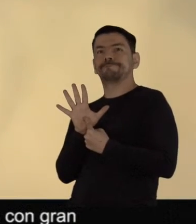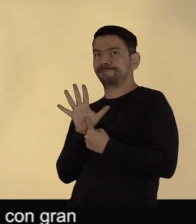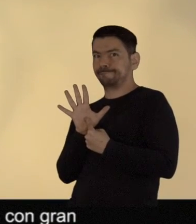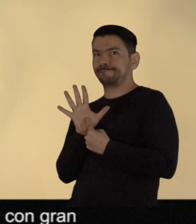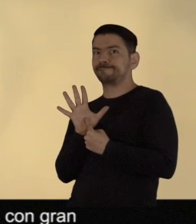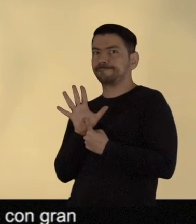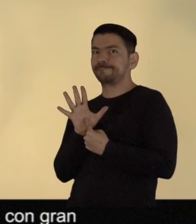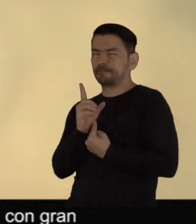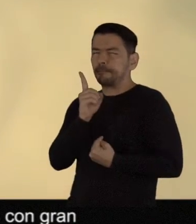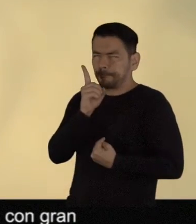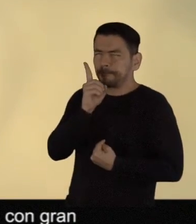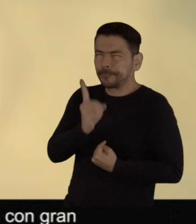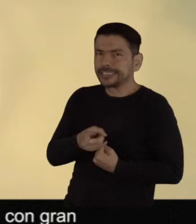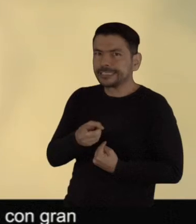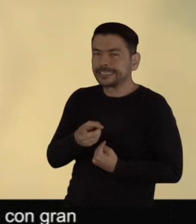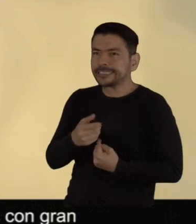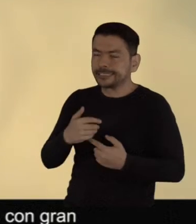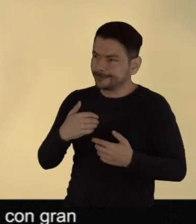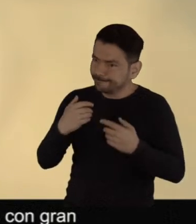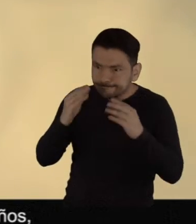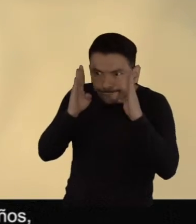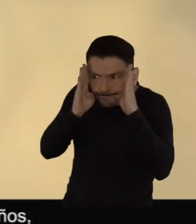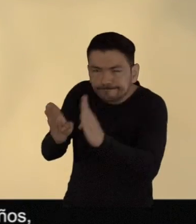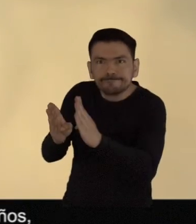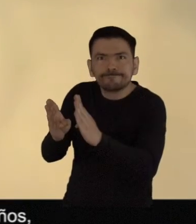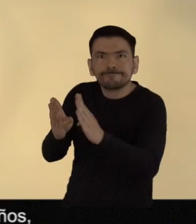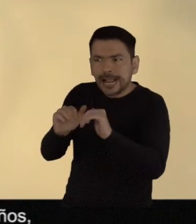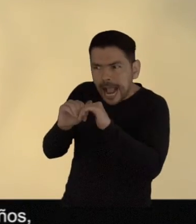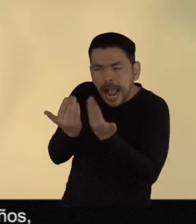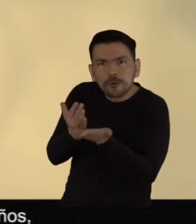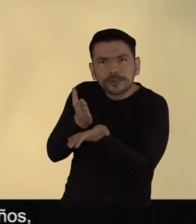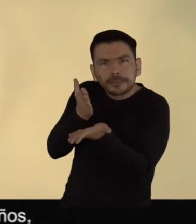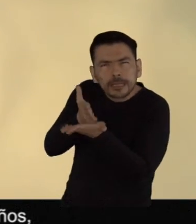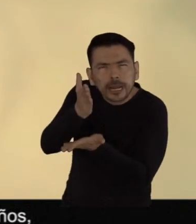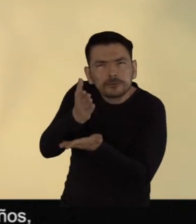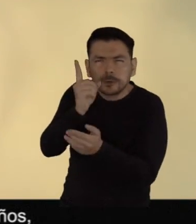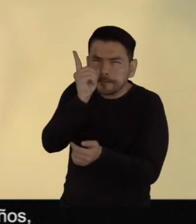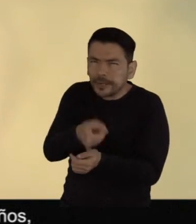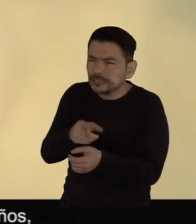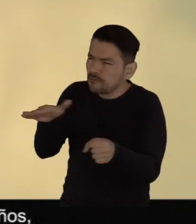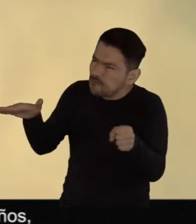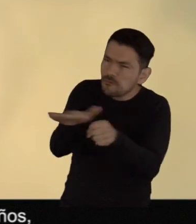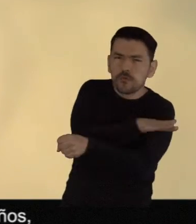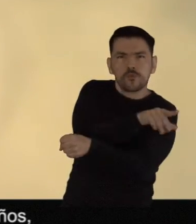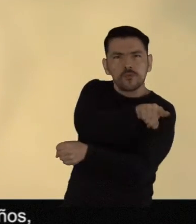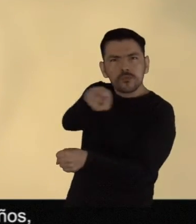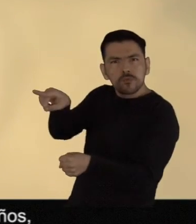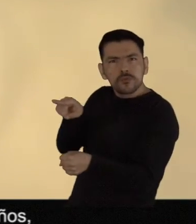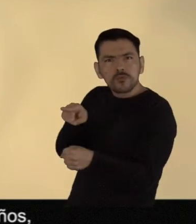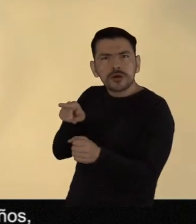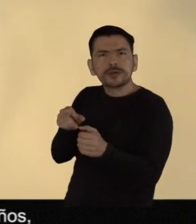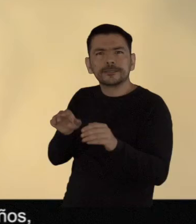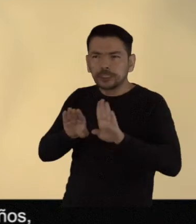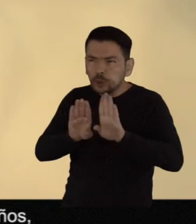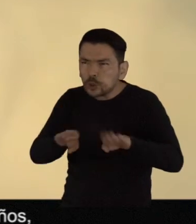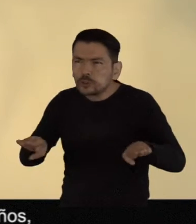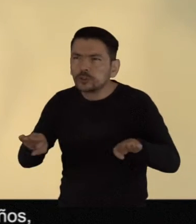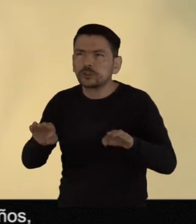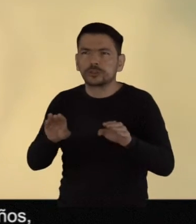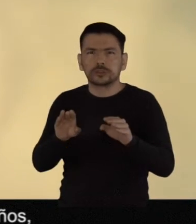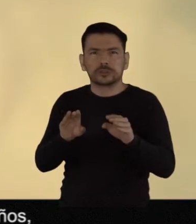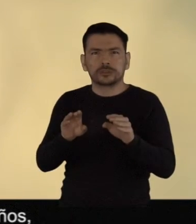preocupación, urgente necesidad de garantizar todos los derechos a todos los niños, a todas las niñas, sin